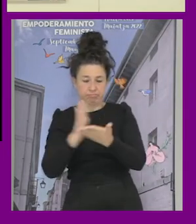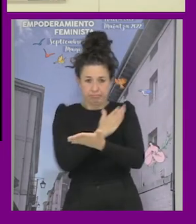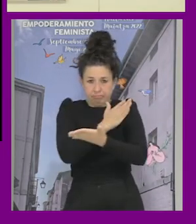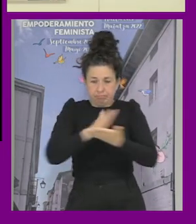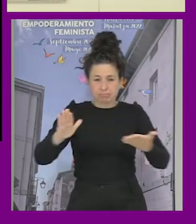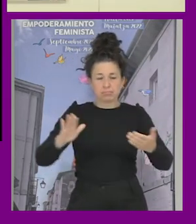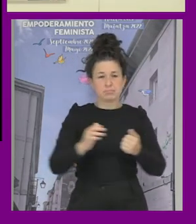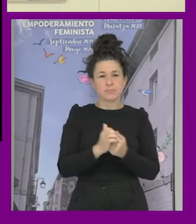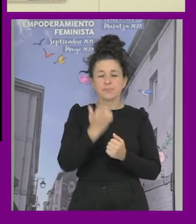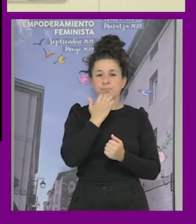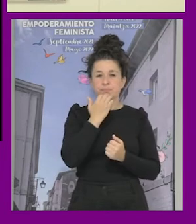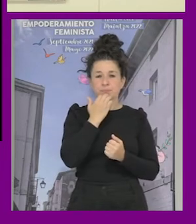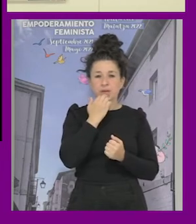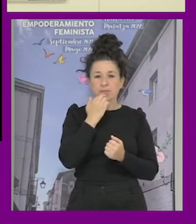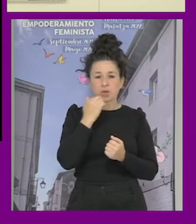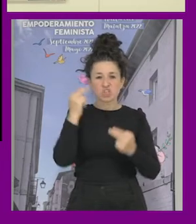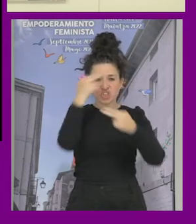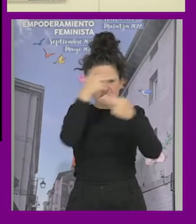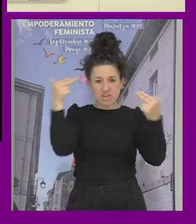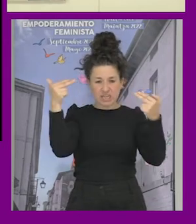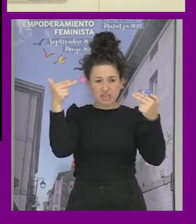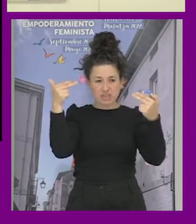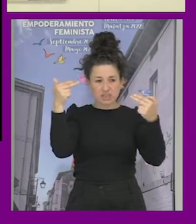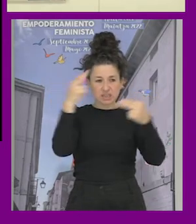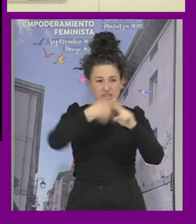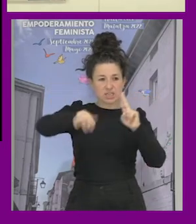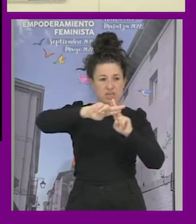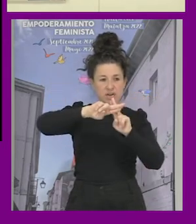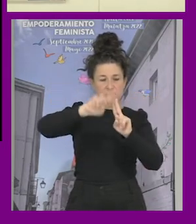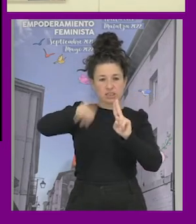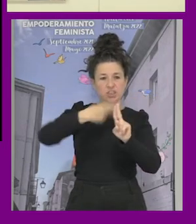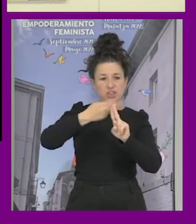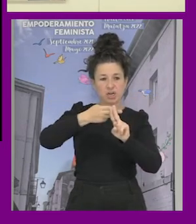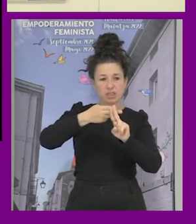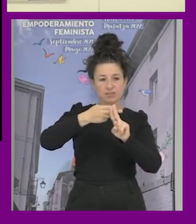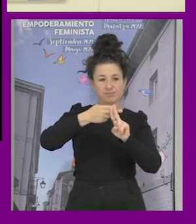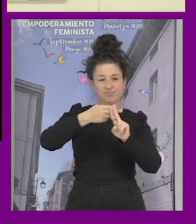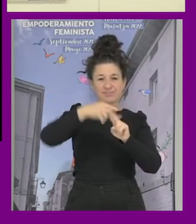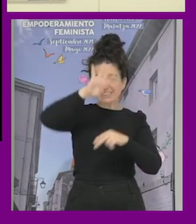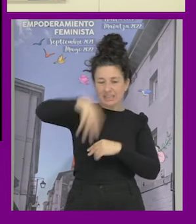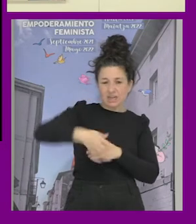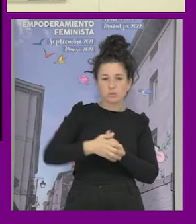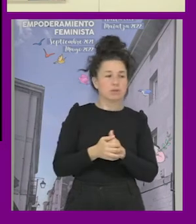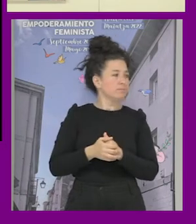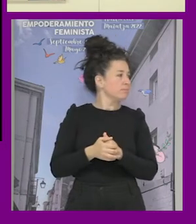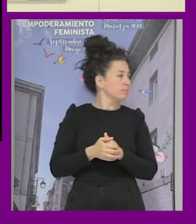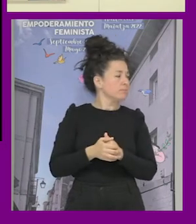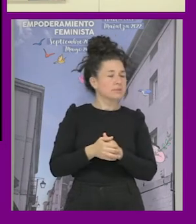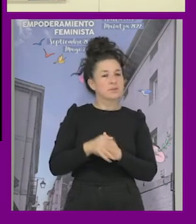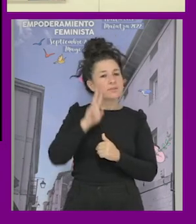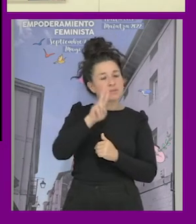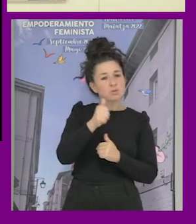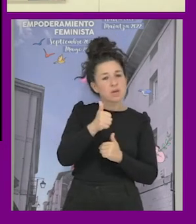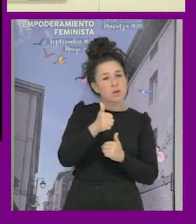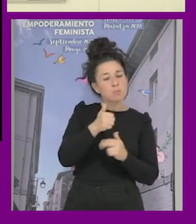del gobierno de la generalitat de cataluña lo que pasa es que teníamos por un lado las políticas de coeducación